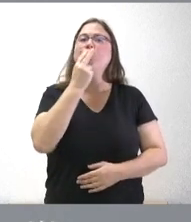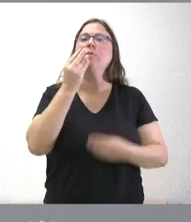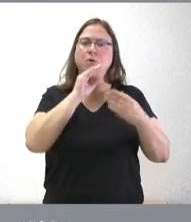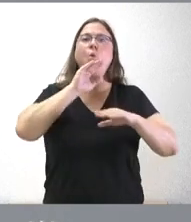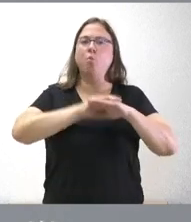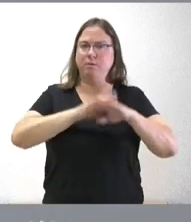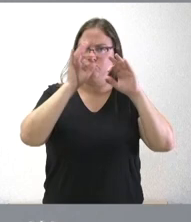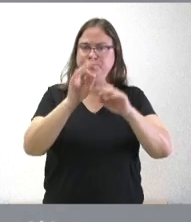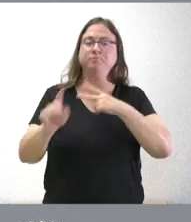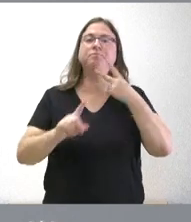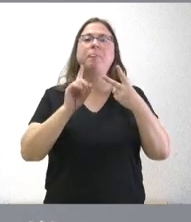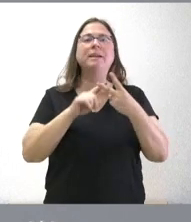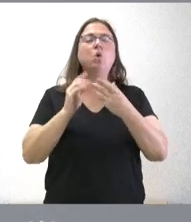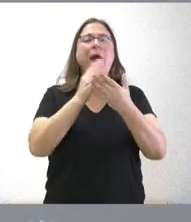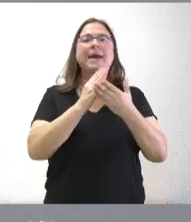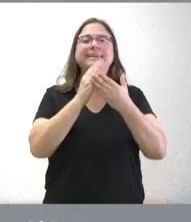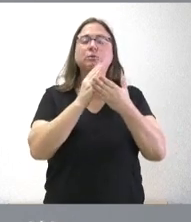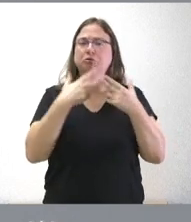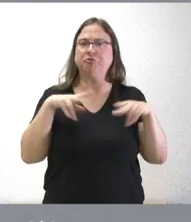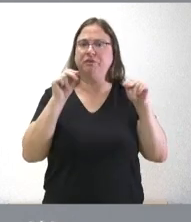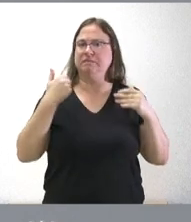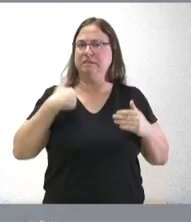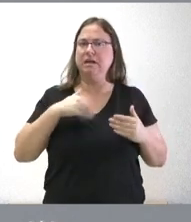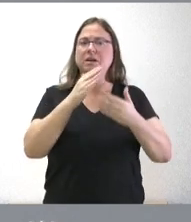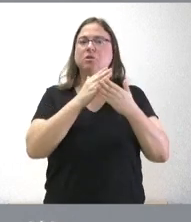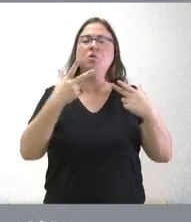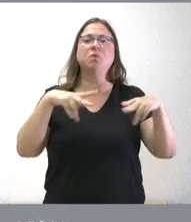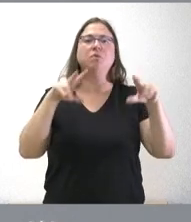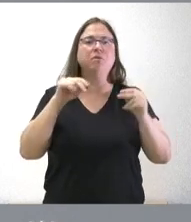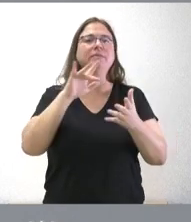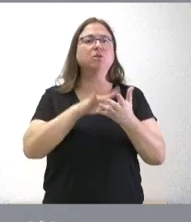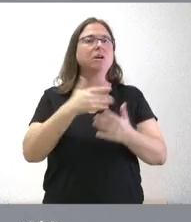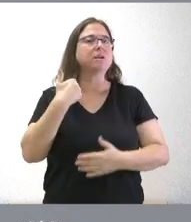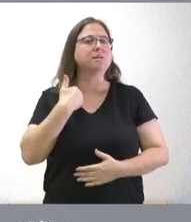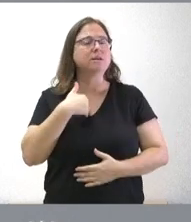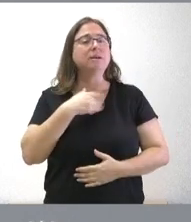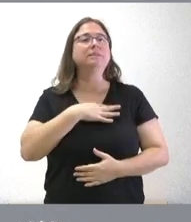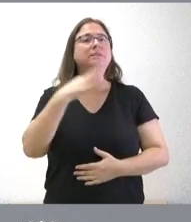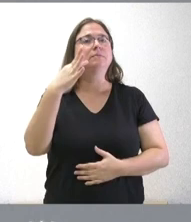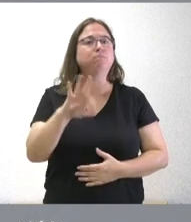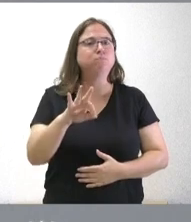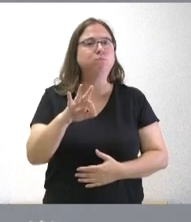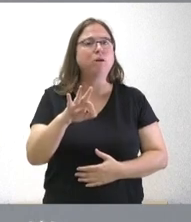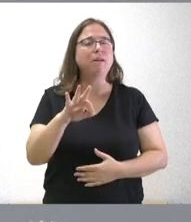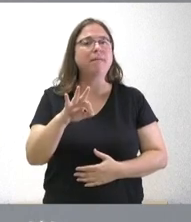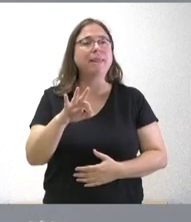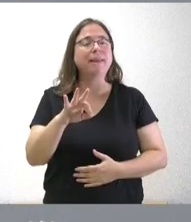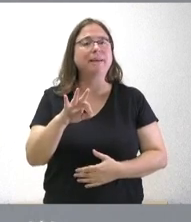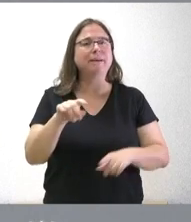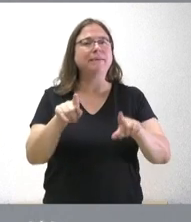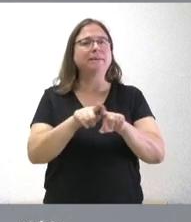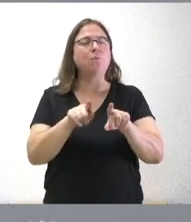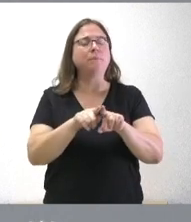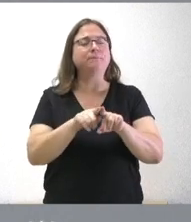vamos a cumplir el segundo el estudio el estudio lo hemos terminado efectivamente encargamos ese estudio de la posibilidad de extender la aplicación